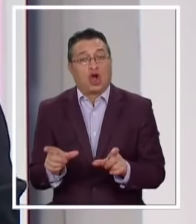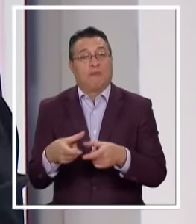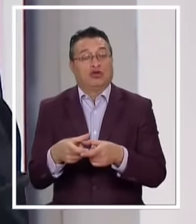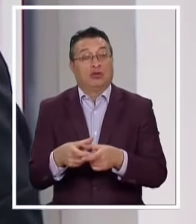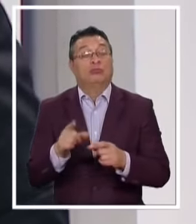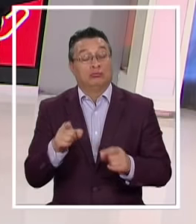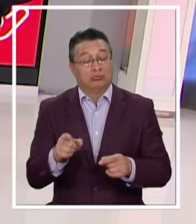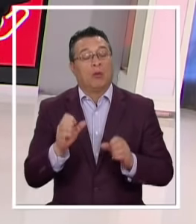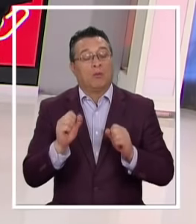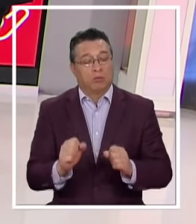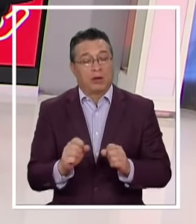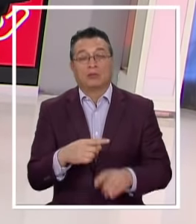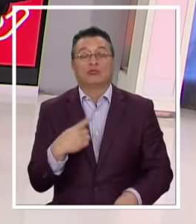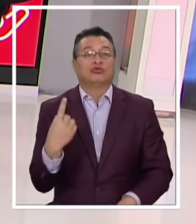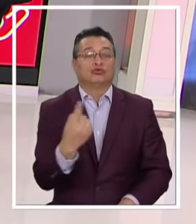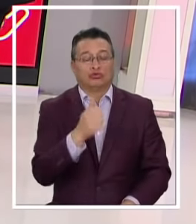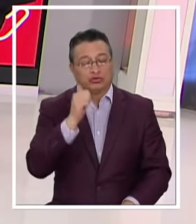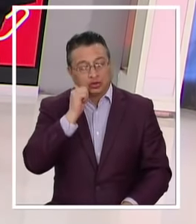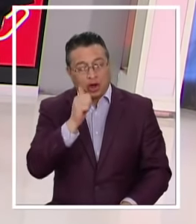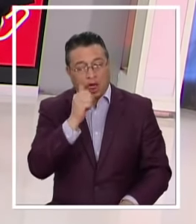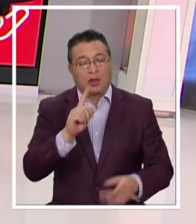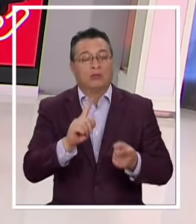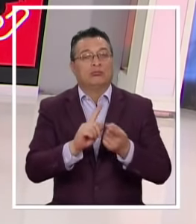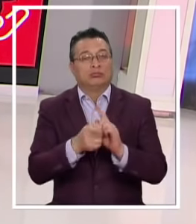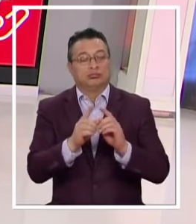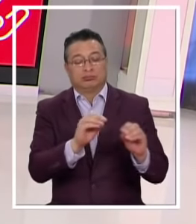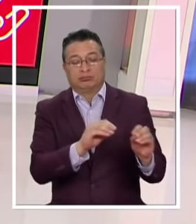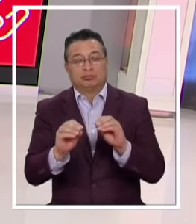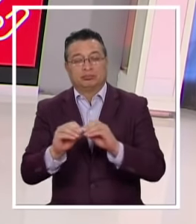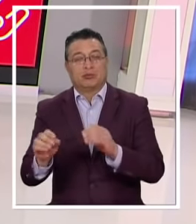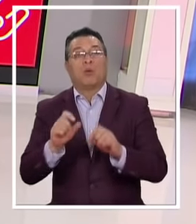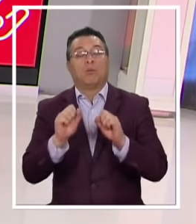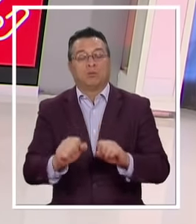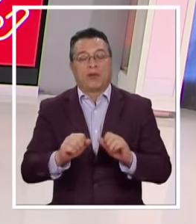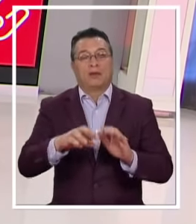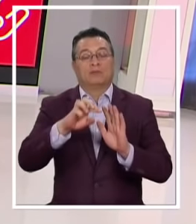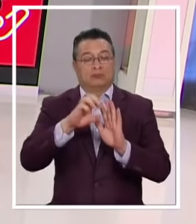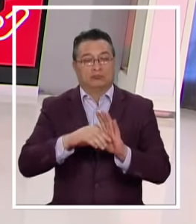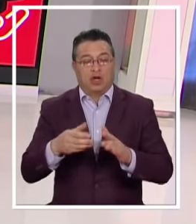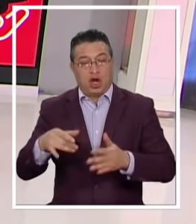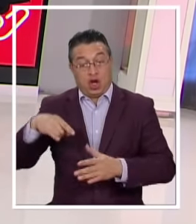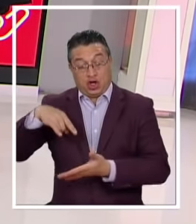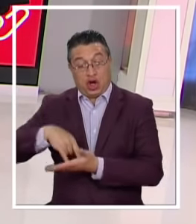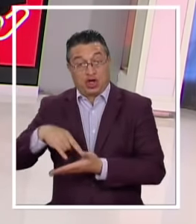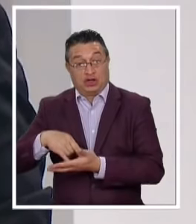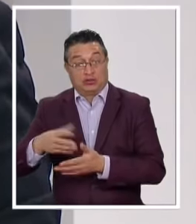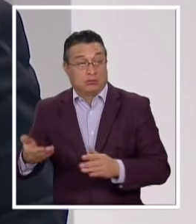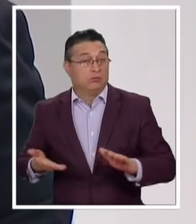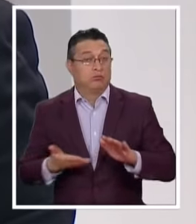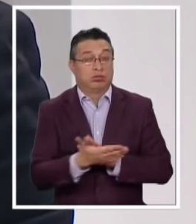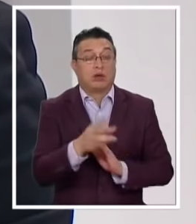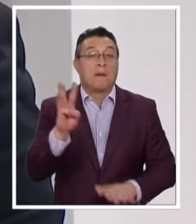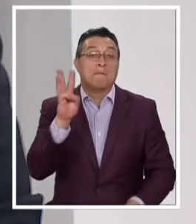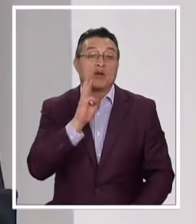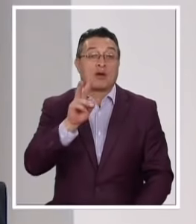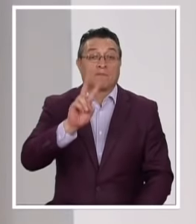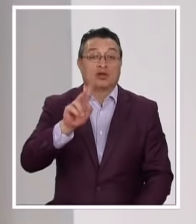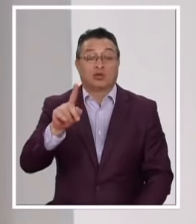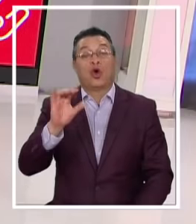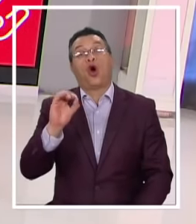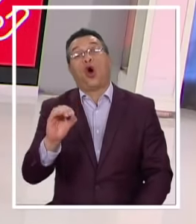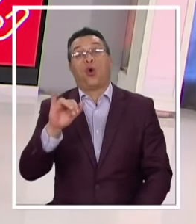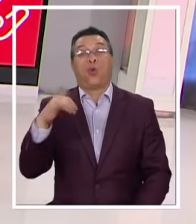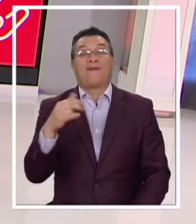Y así corremos todos los días un día antes Y esto podría quedar despachado del Congreso El día miércoles 21 o el jueves